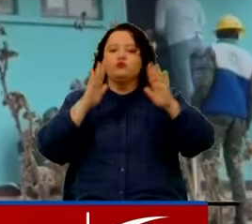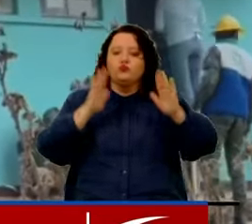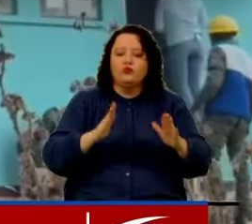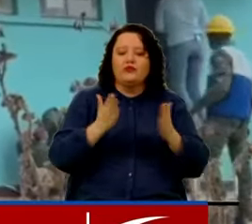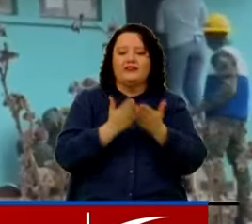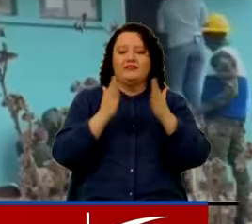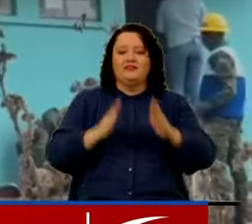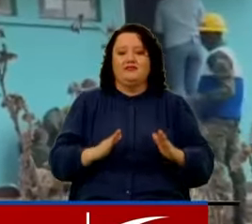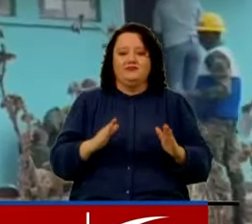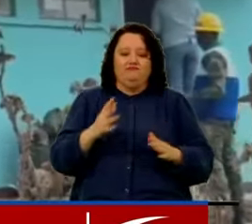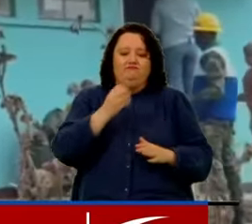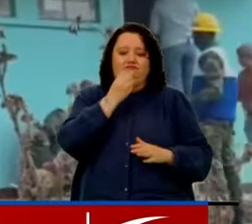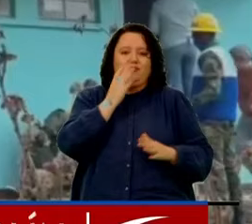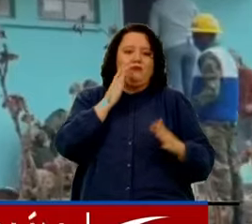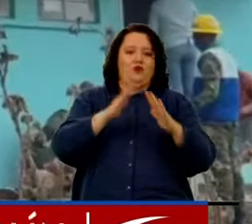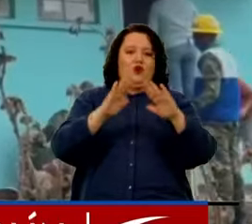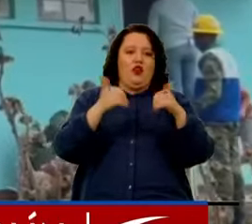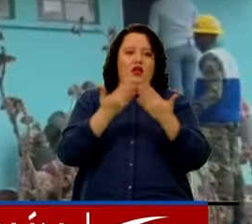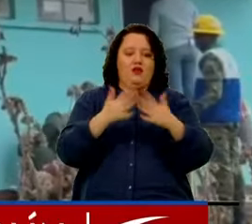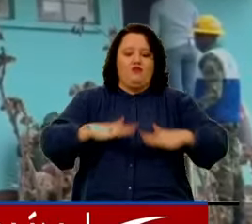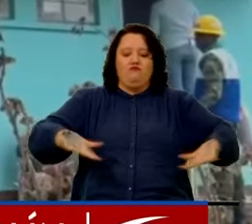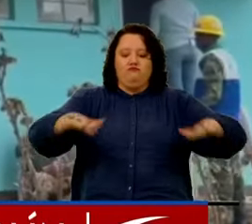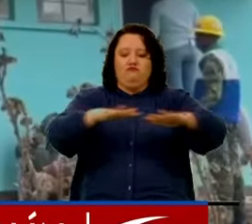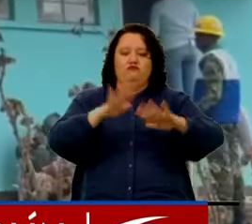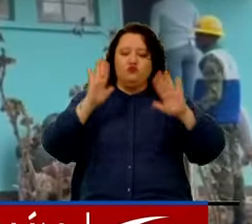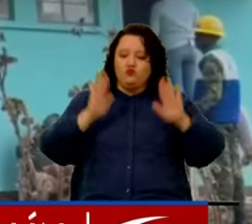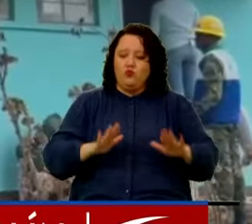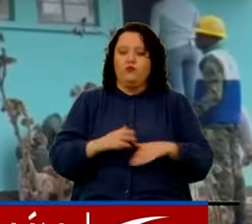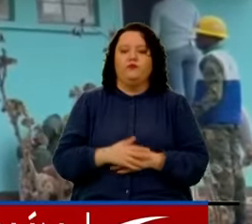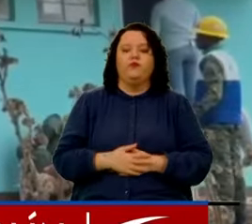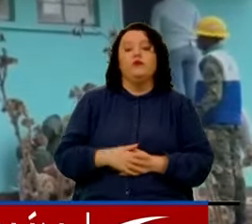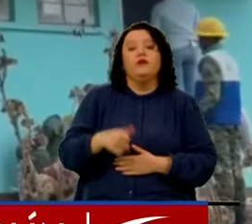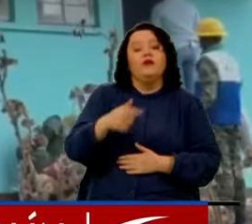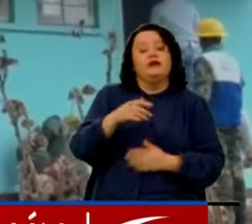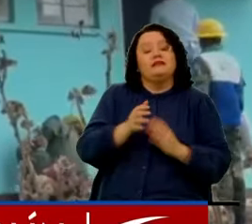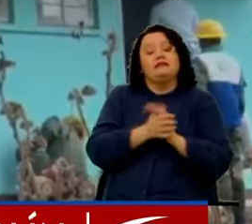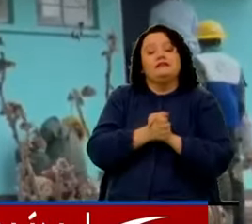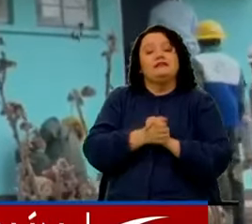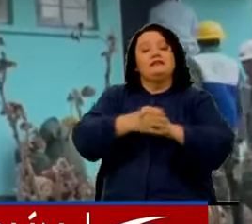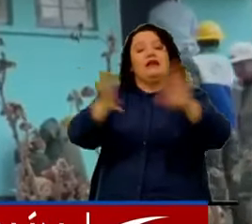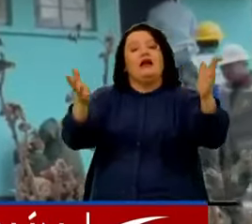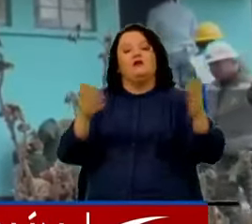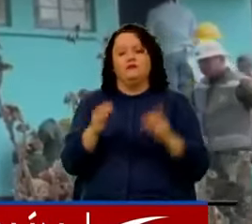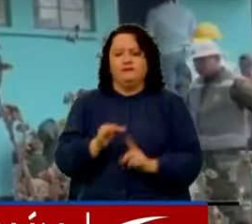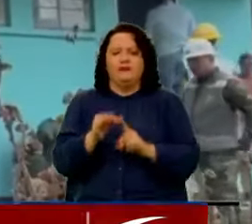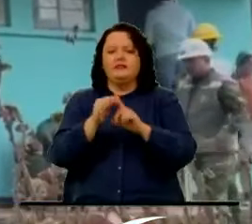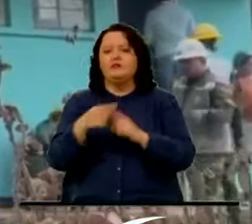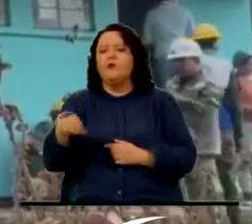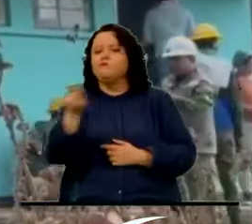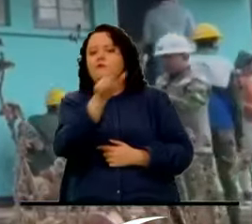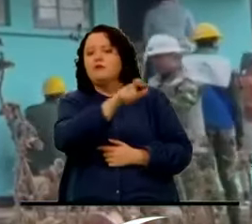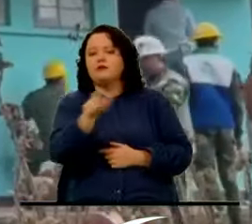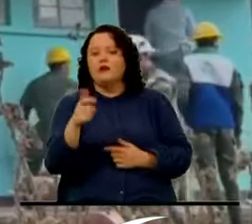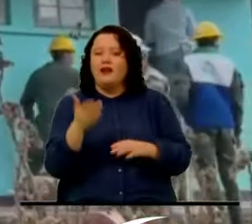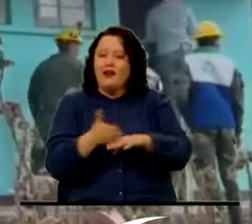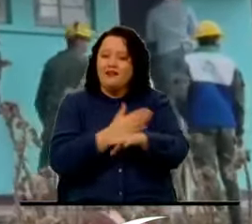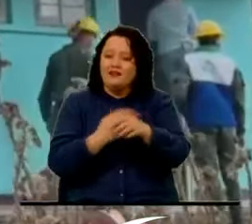esta escuela, de este centro educativo. Queremos enviarle un saludo muy especial a todas aquellas personas que se vincularon a esta